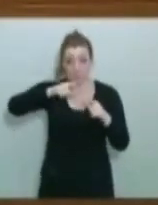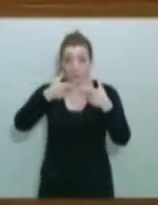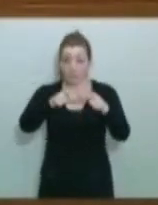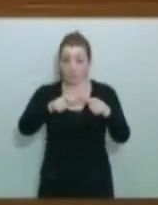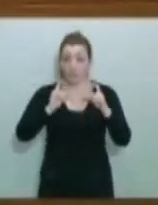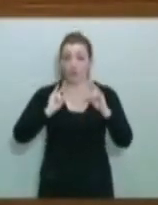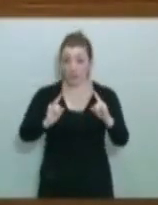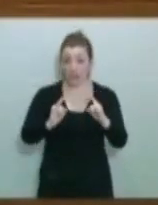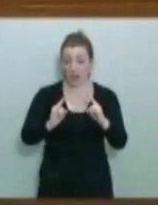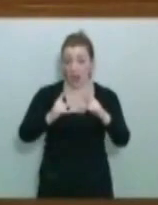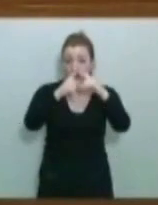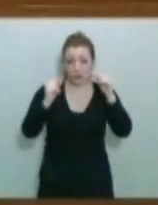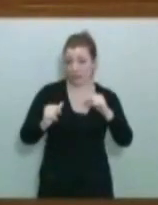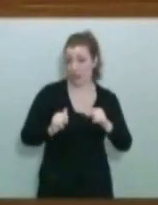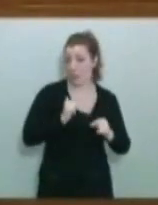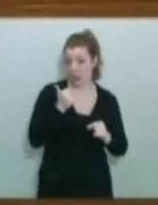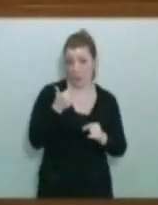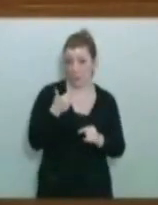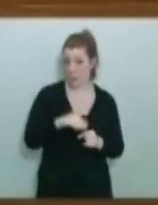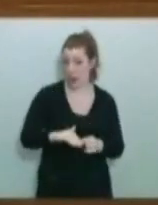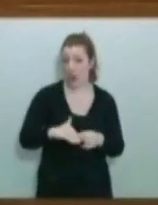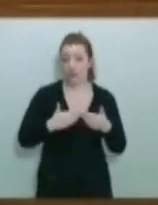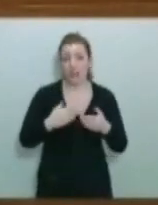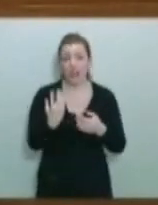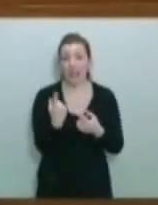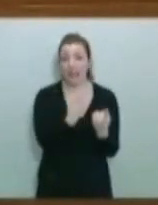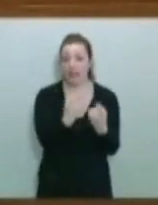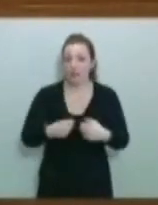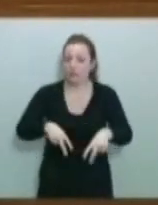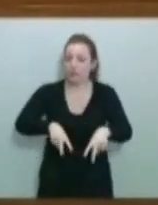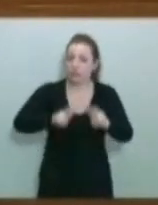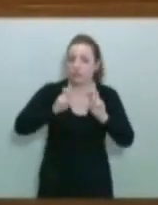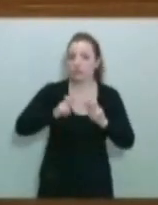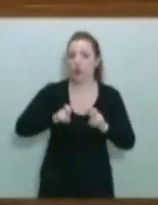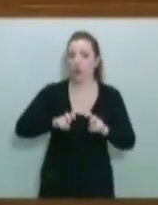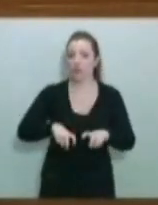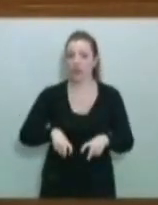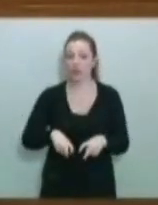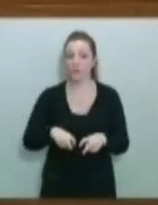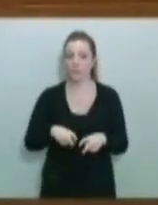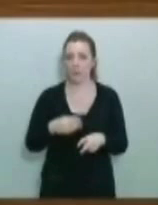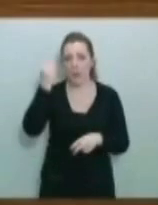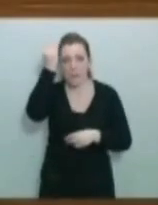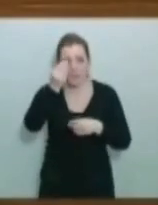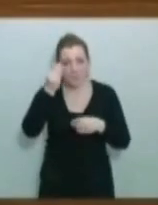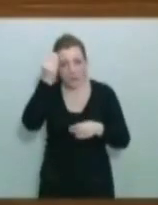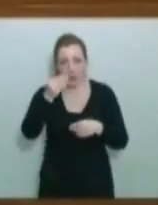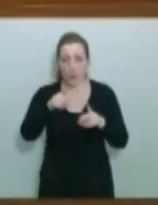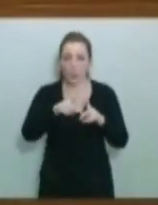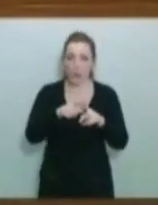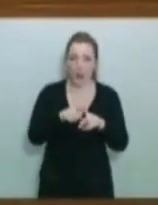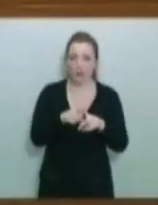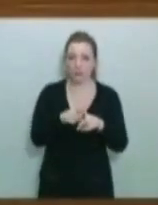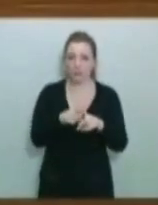desaprovechado. Necesita de modernización. Nos parece que muchas veces se ha hecho esa falsa oposición entre